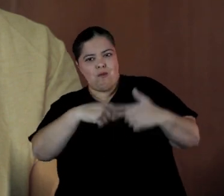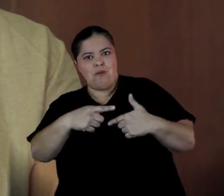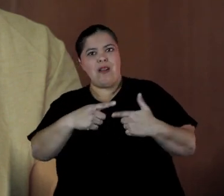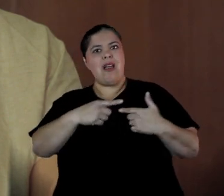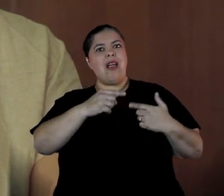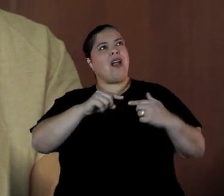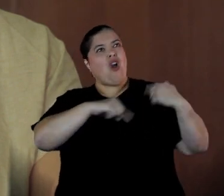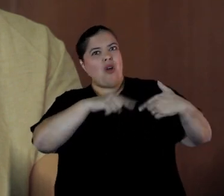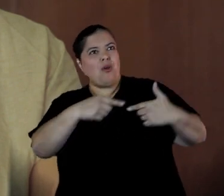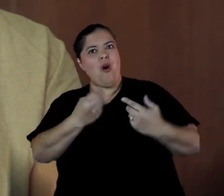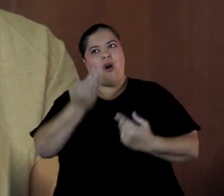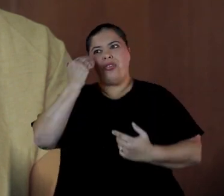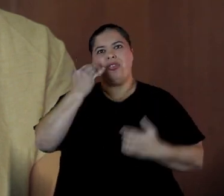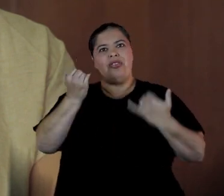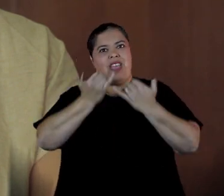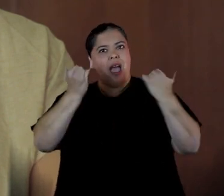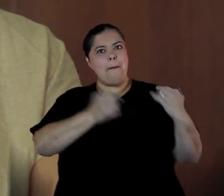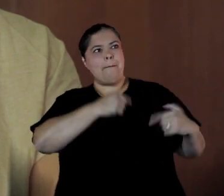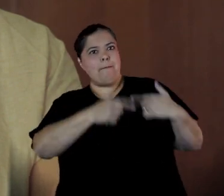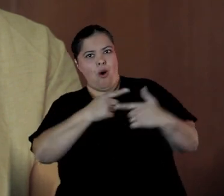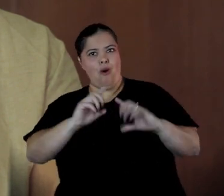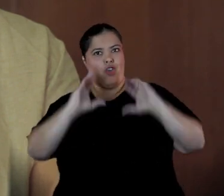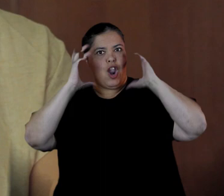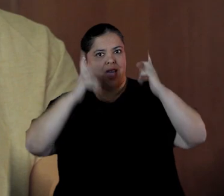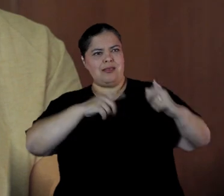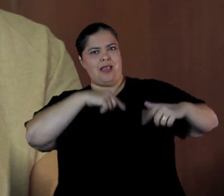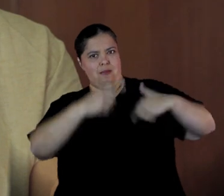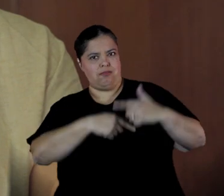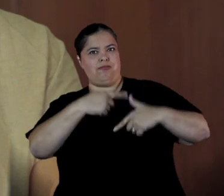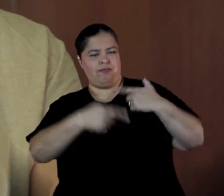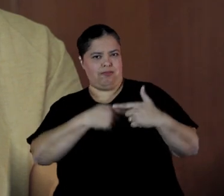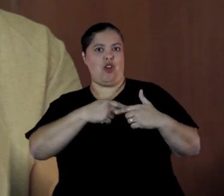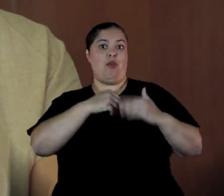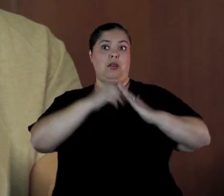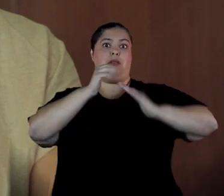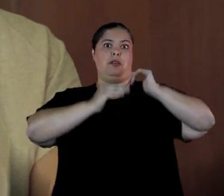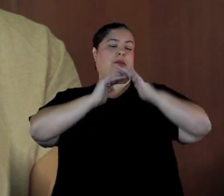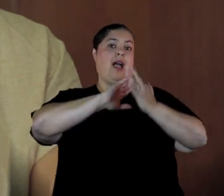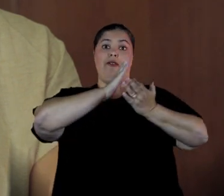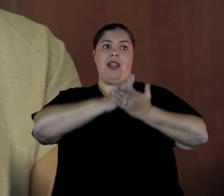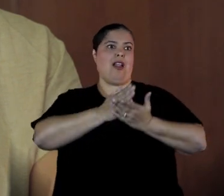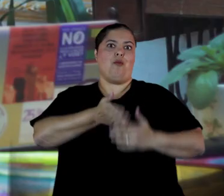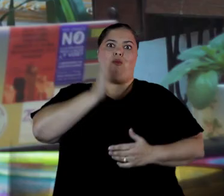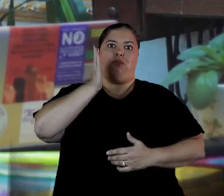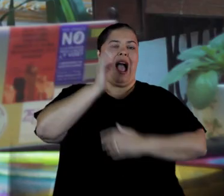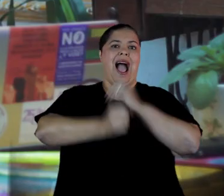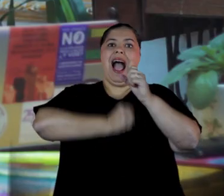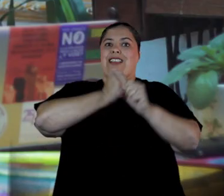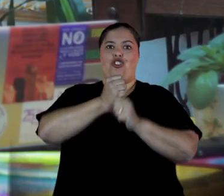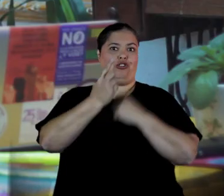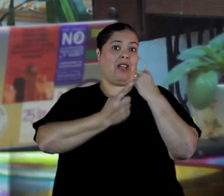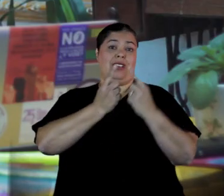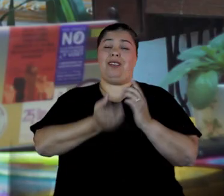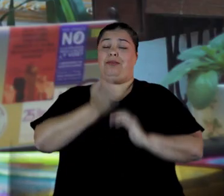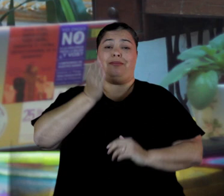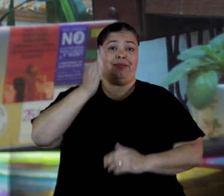que viene desde hace un tiempo bastante prolongado y hasta a veces crónico con el paso de los años. Y primero tiene que darse